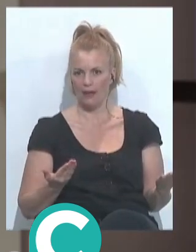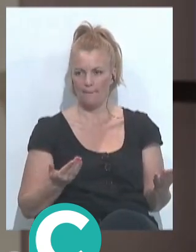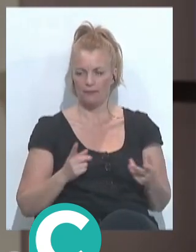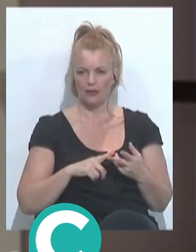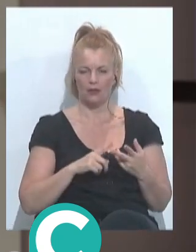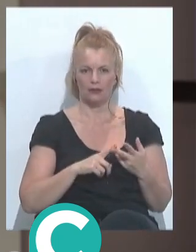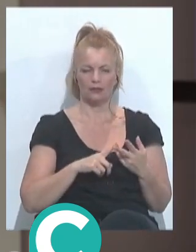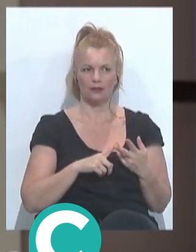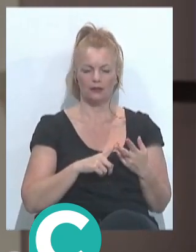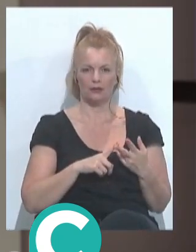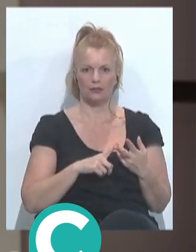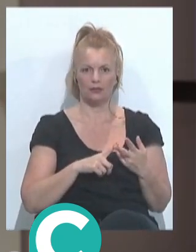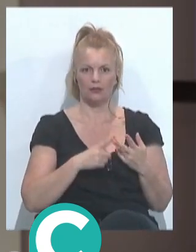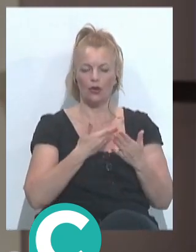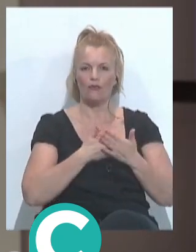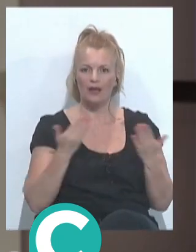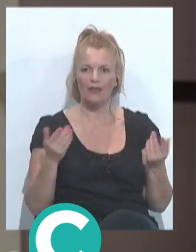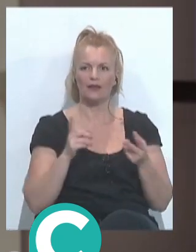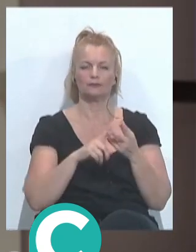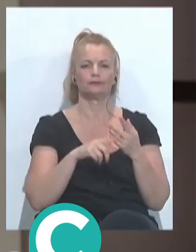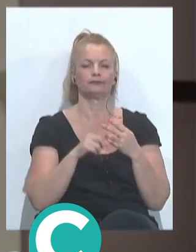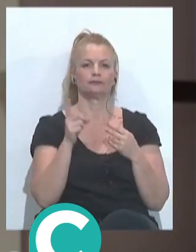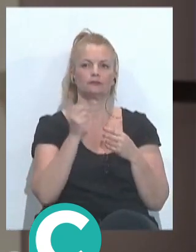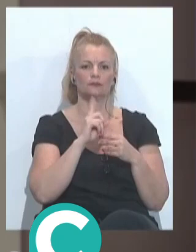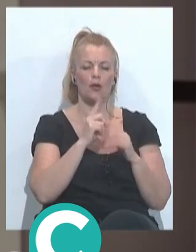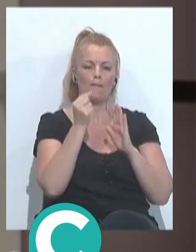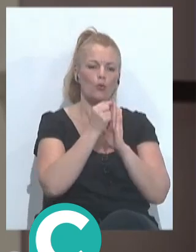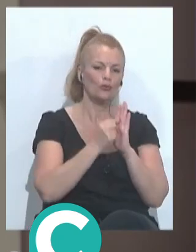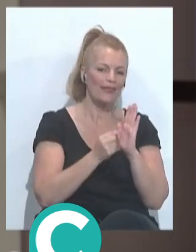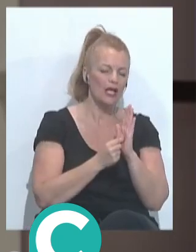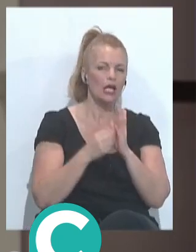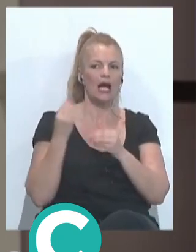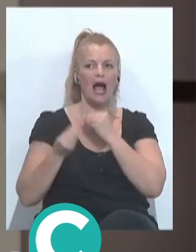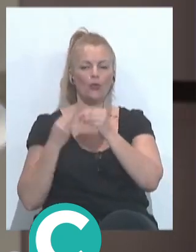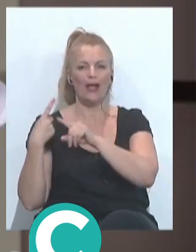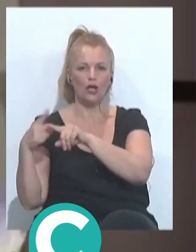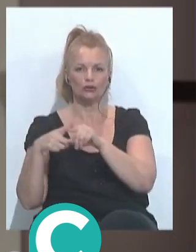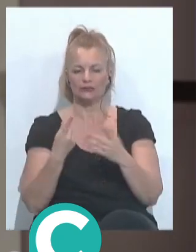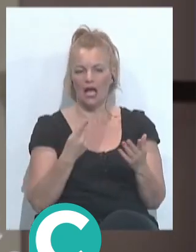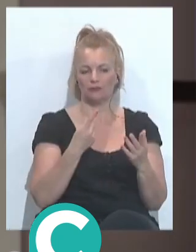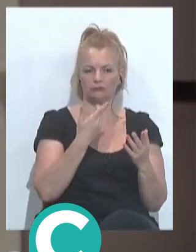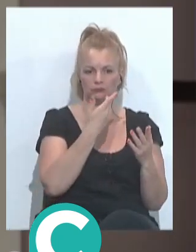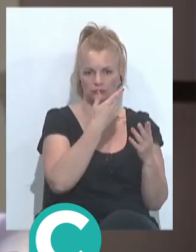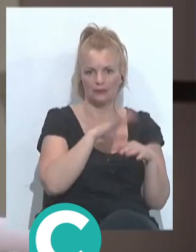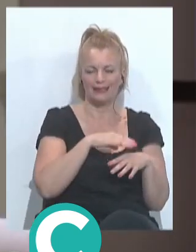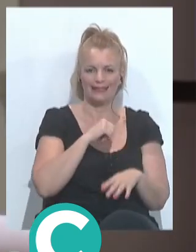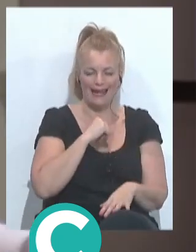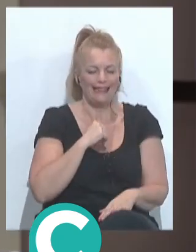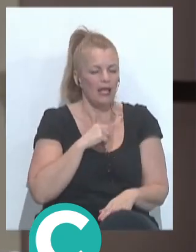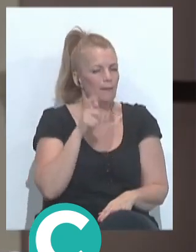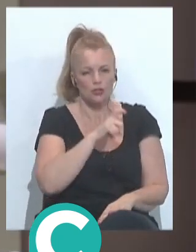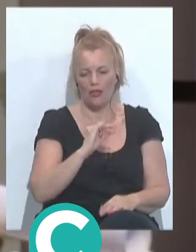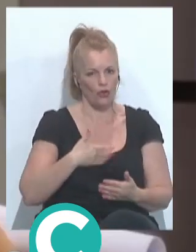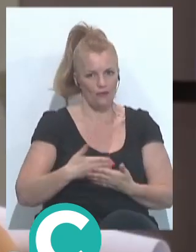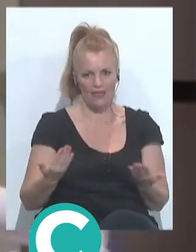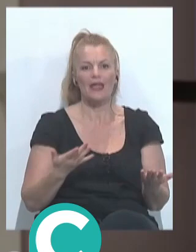filtraciones, de que no se vayan a puntuar determinadas cosas, mil historias, pues tú tienes que tener gente de confianza.